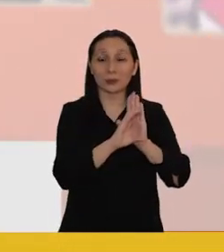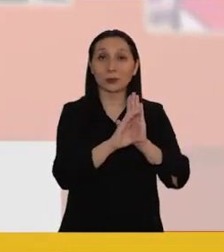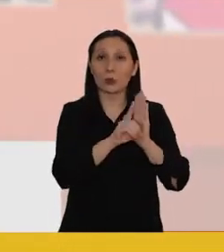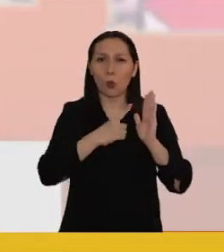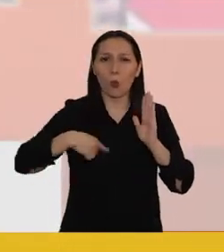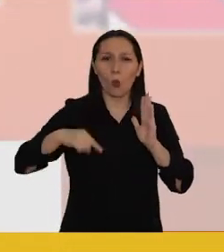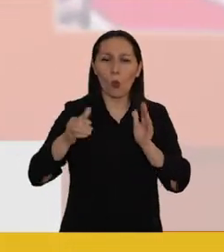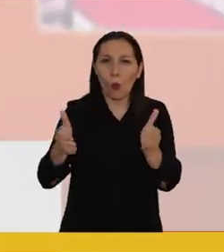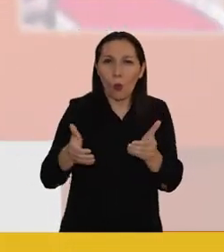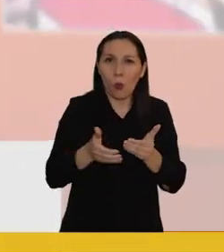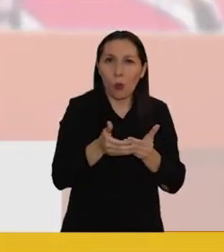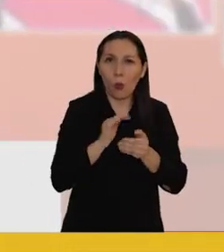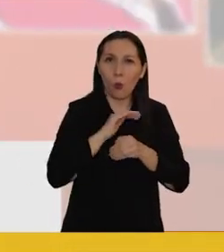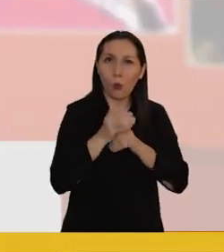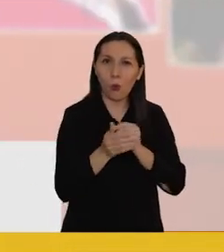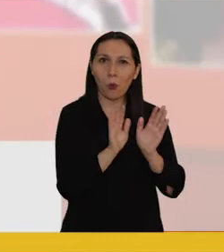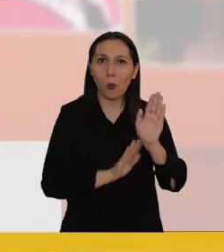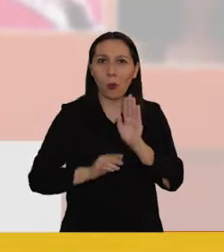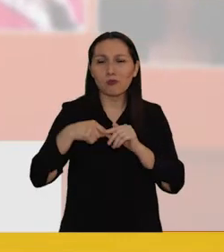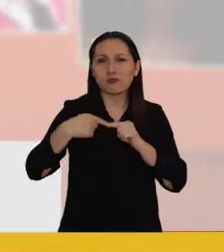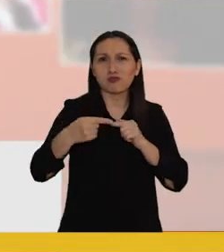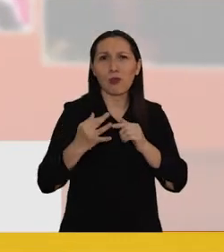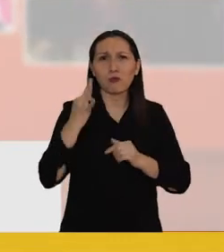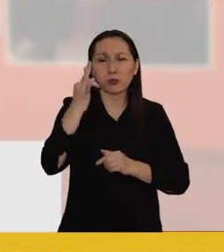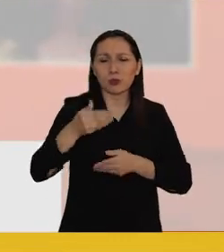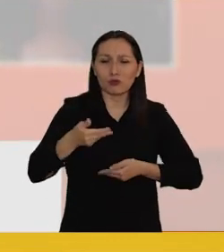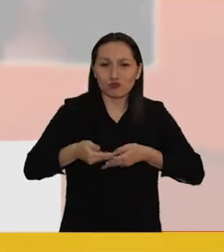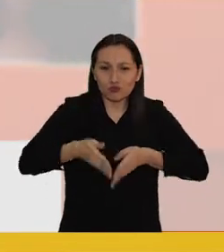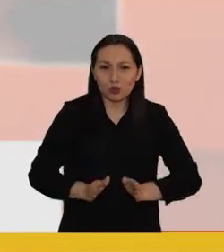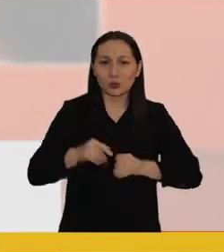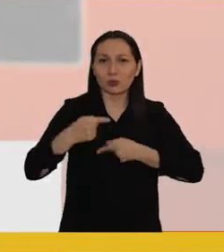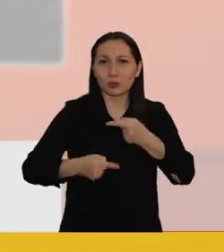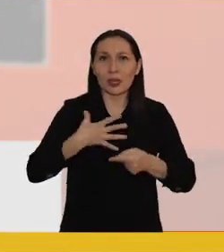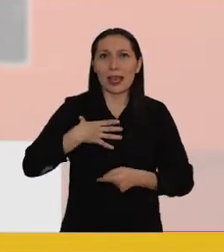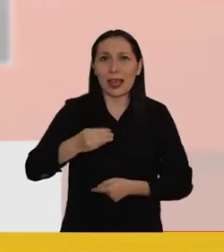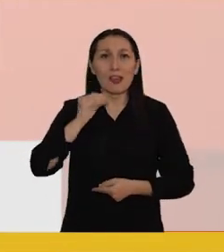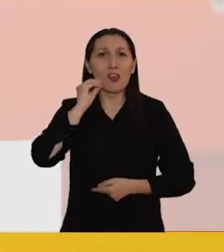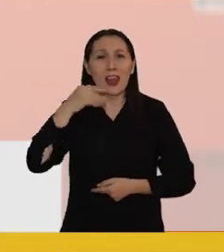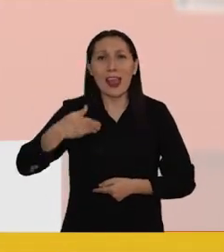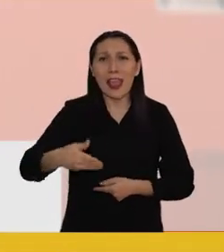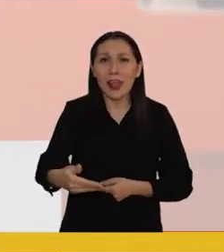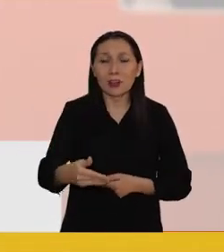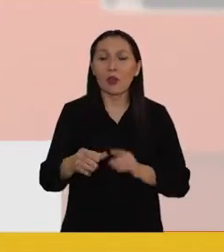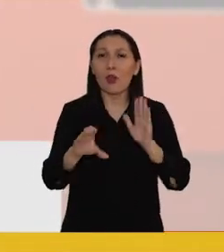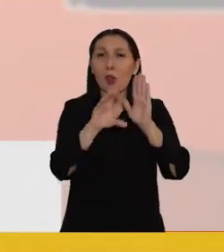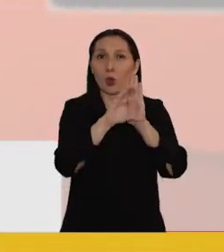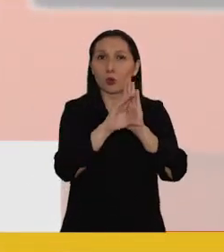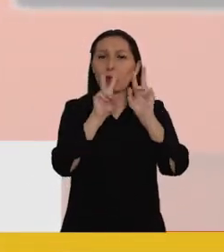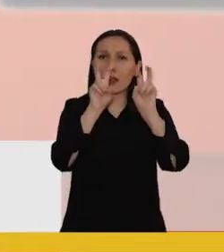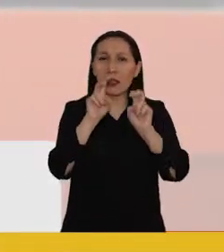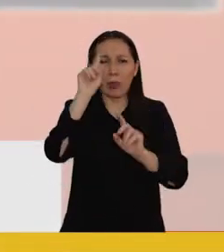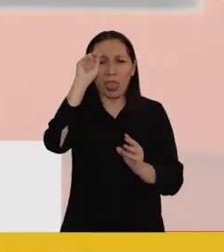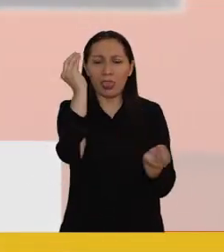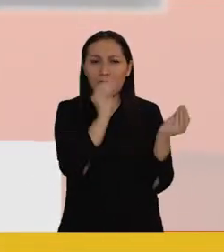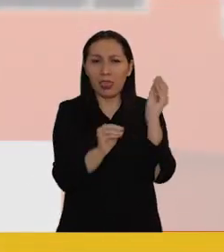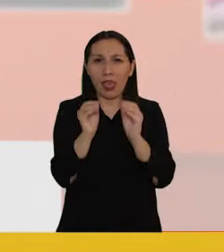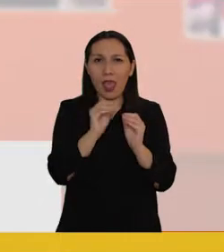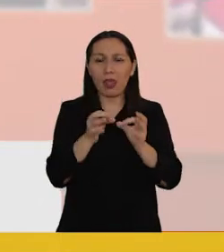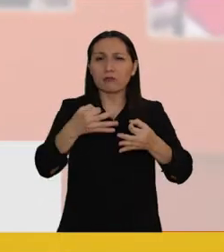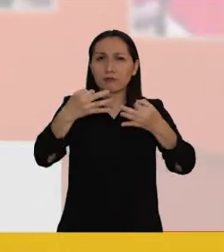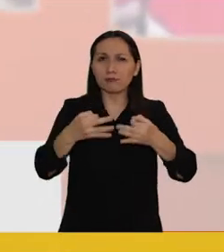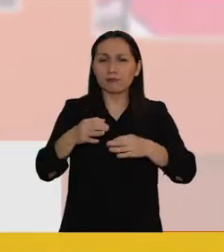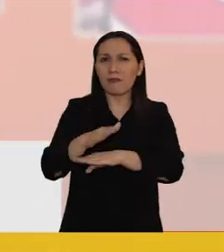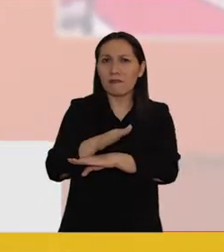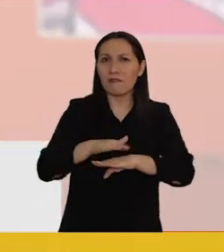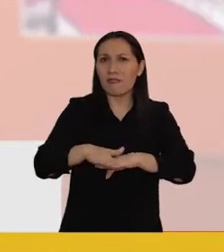nueva constitución que nos cobija a todos por las próximas generaciones, la generación de nuestros hijos, de nuestros nietos. Una constitución basada en